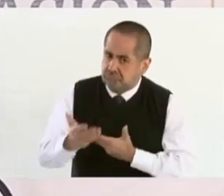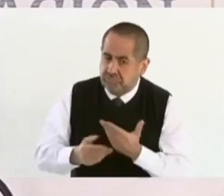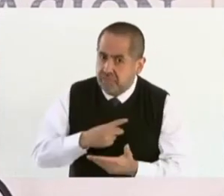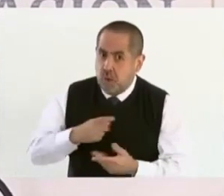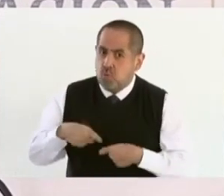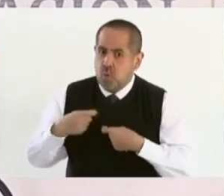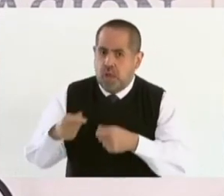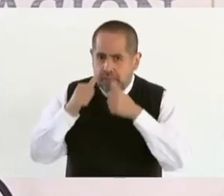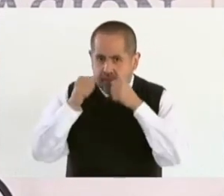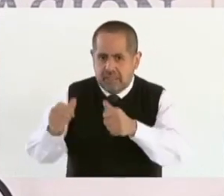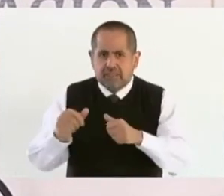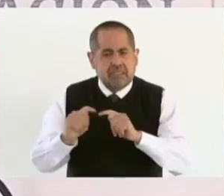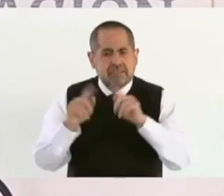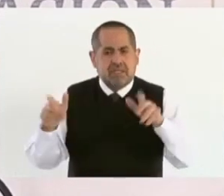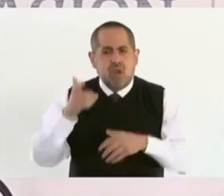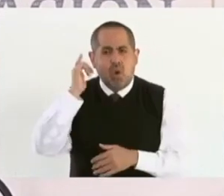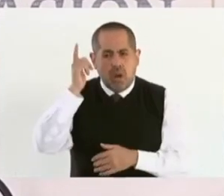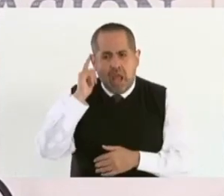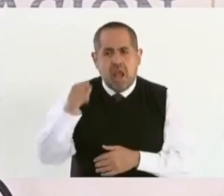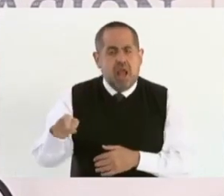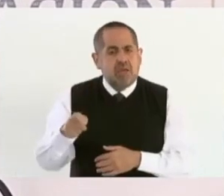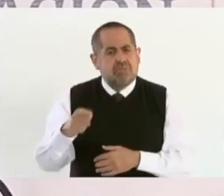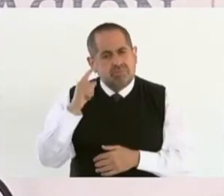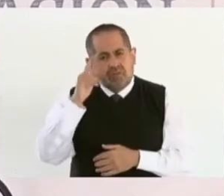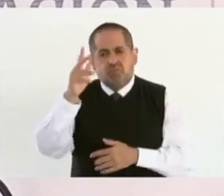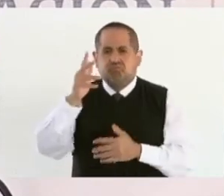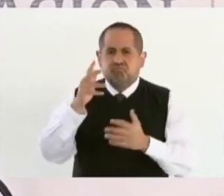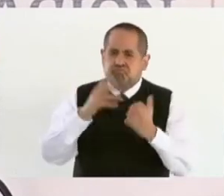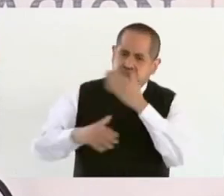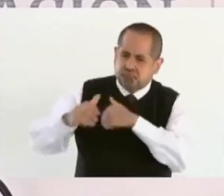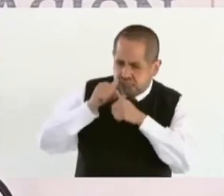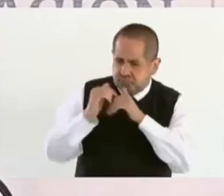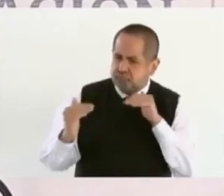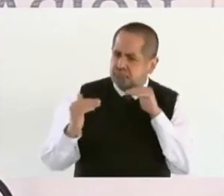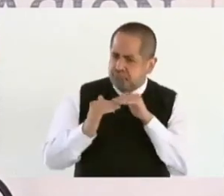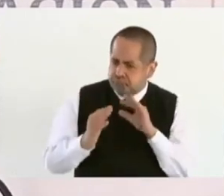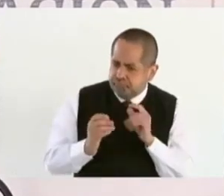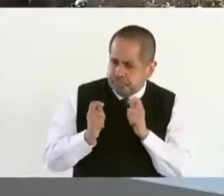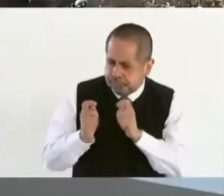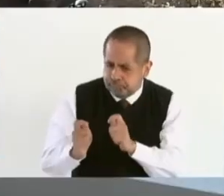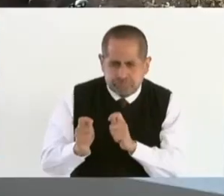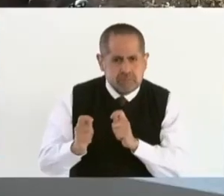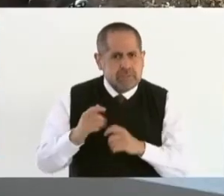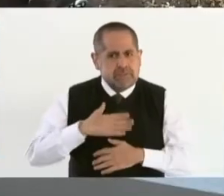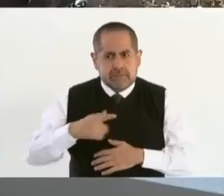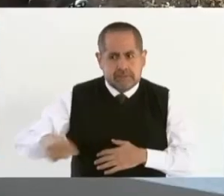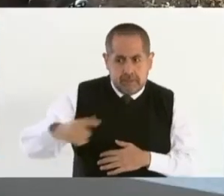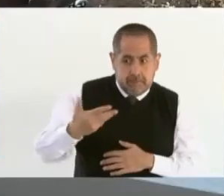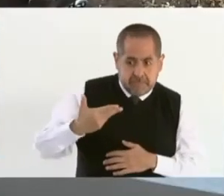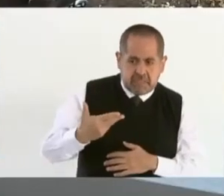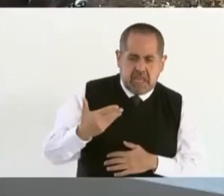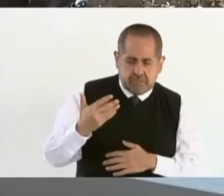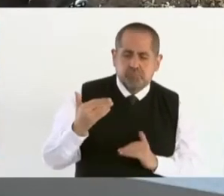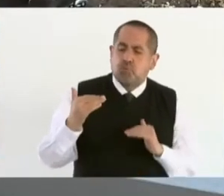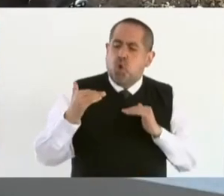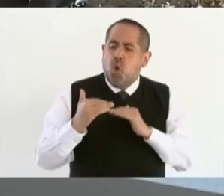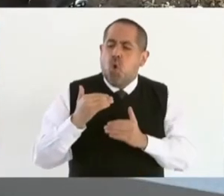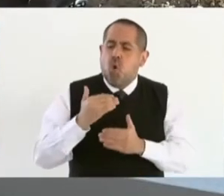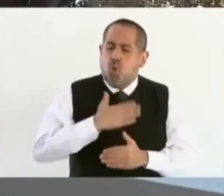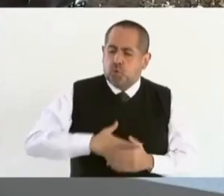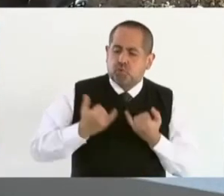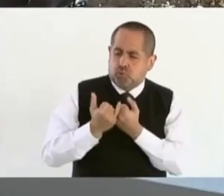Tlaxcala y espero estar a la altura de las circunstancias, a la altura del pueblo de Tlaxcala, de lo que